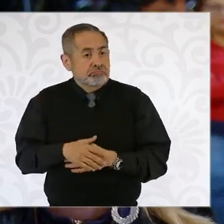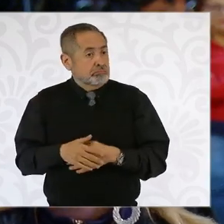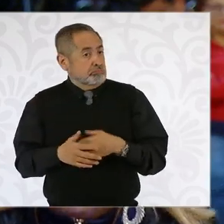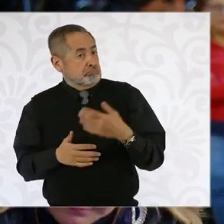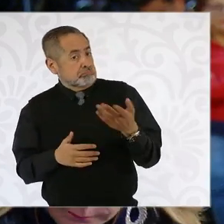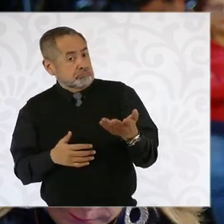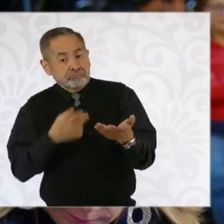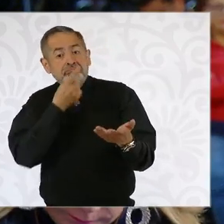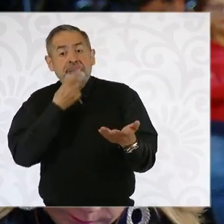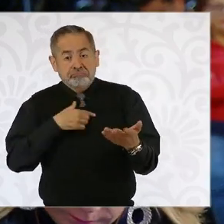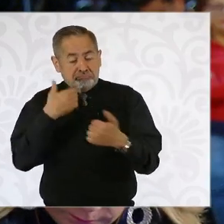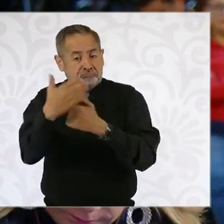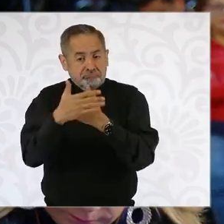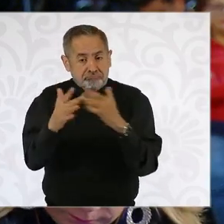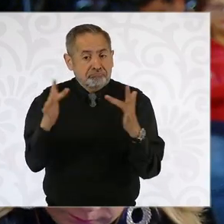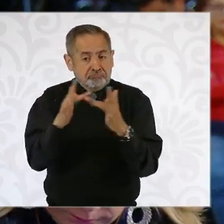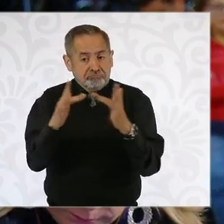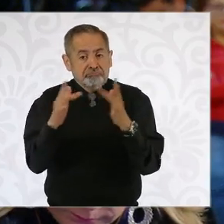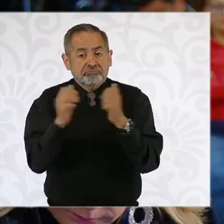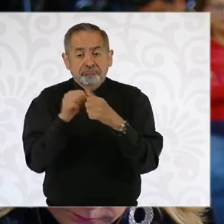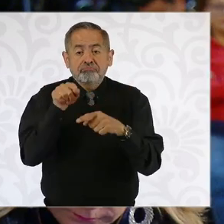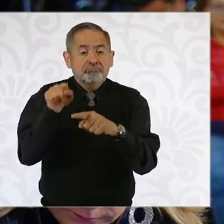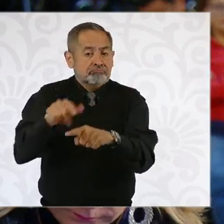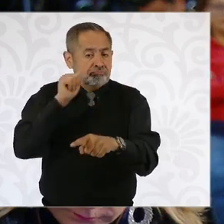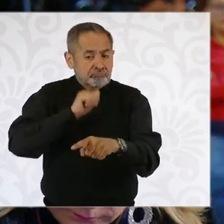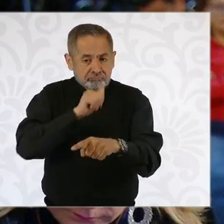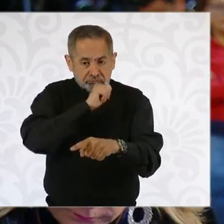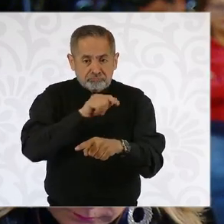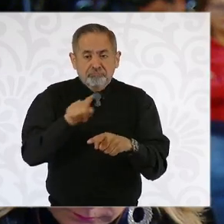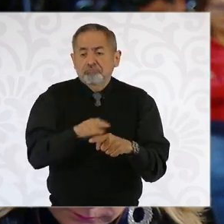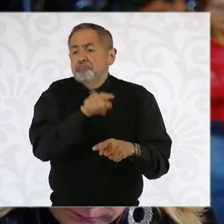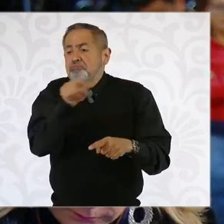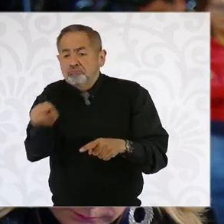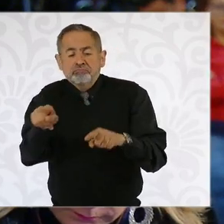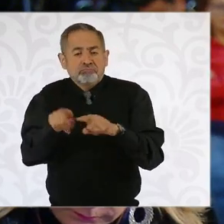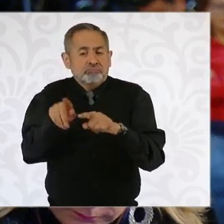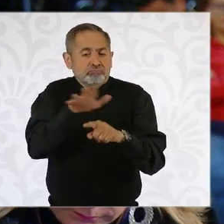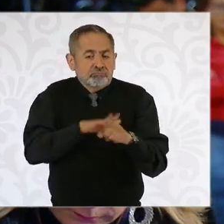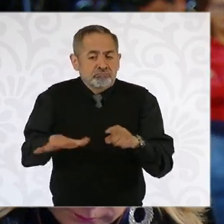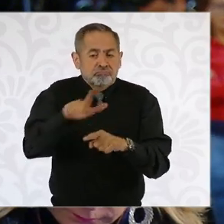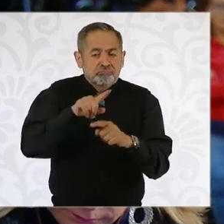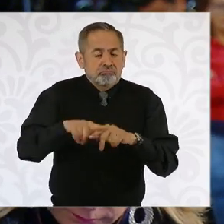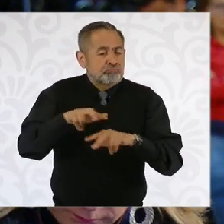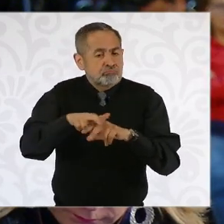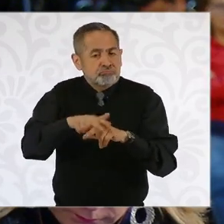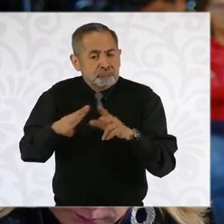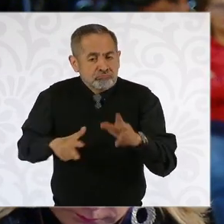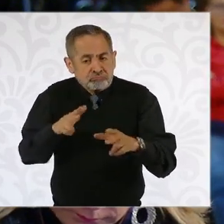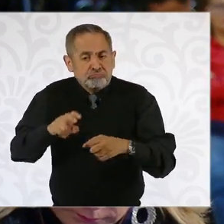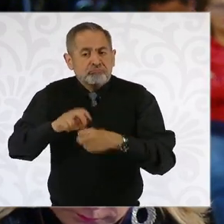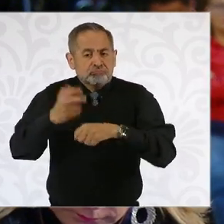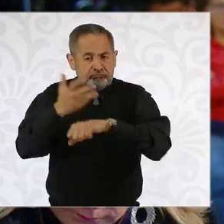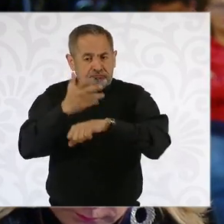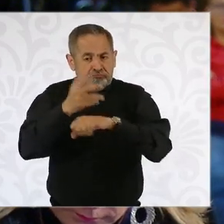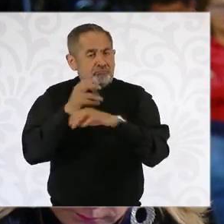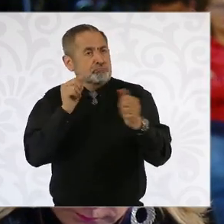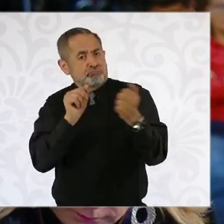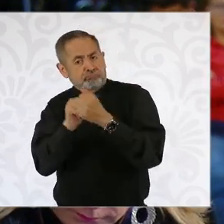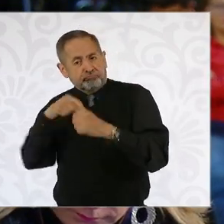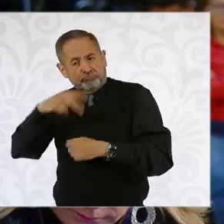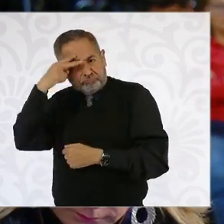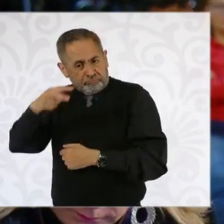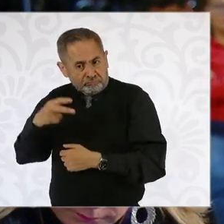esta vinculación hacia el estado de Arizona y evidentemente esto vincularía a todo el sistema ferroviario de los Estados Unidos con México.